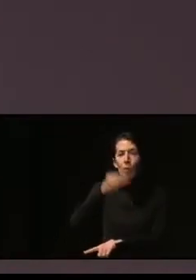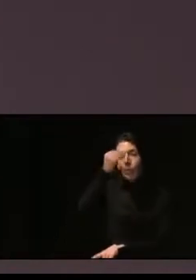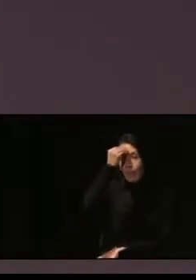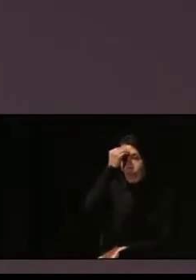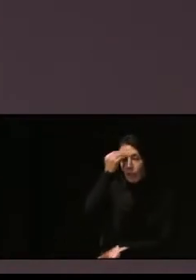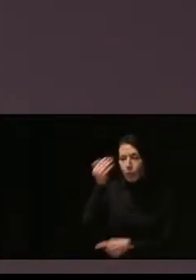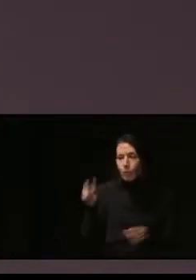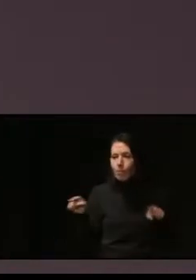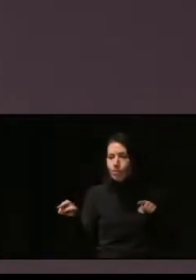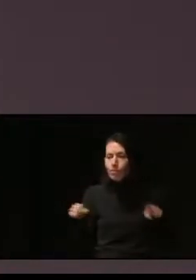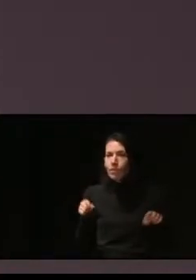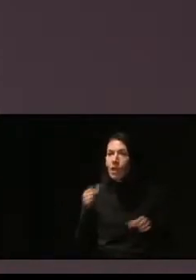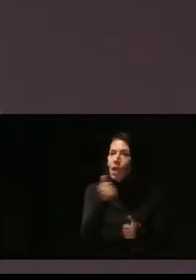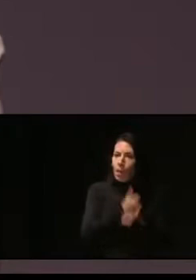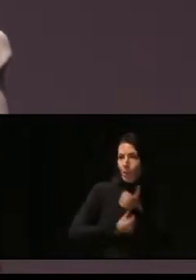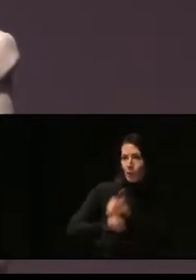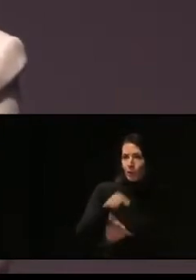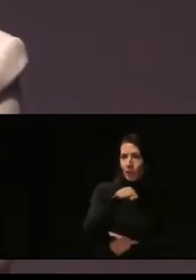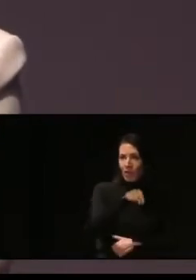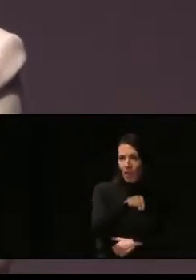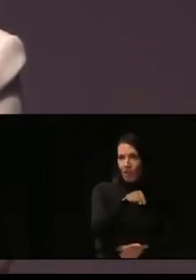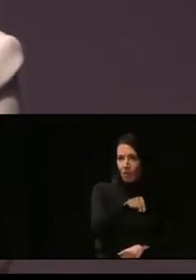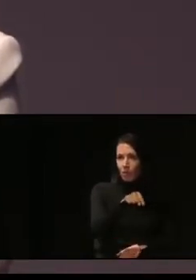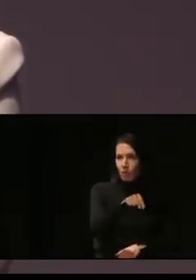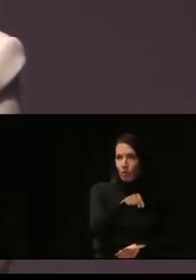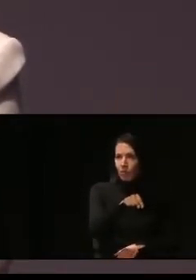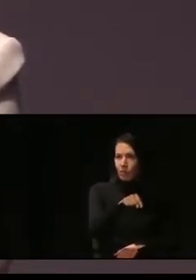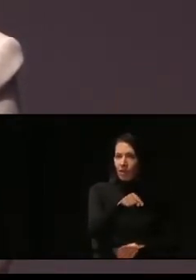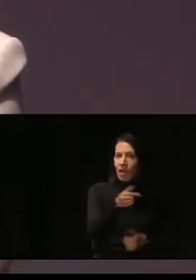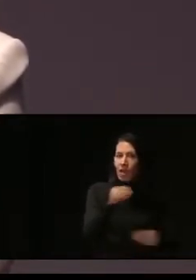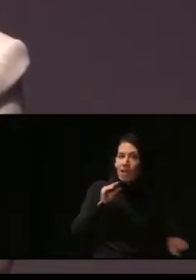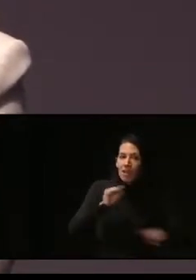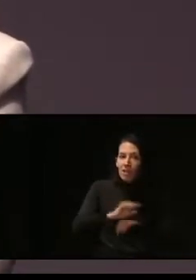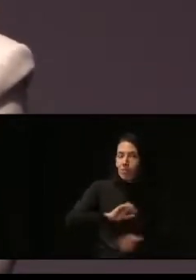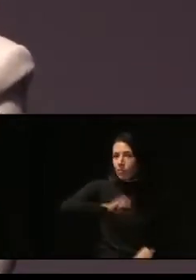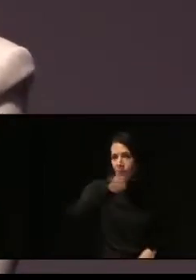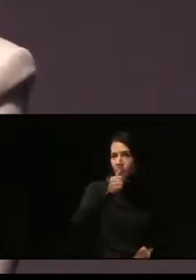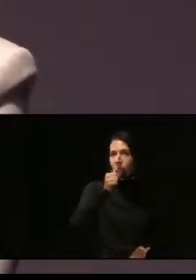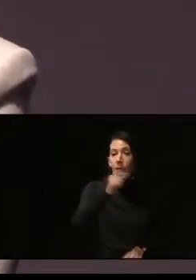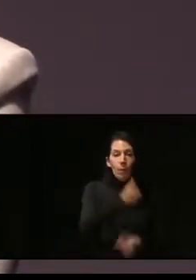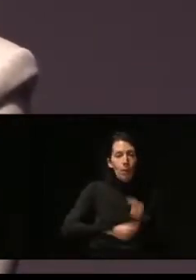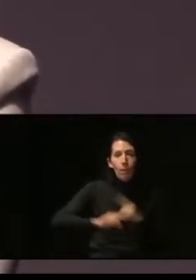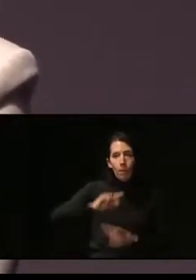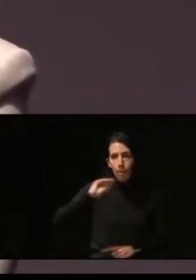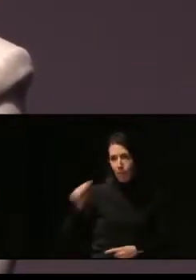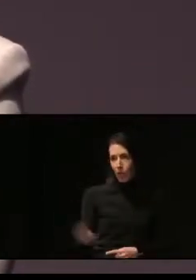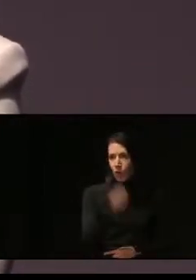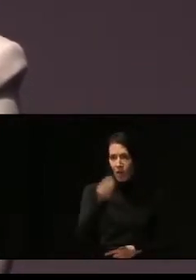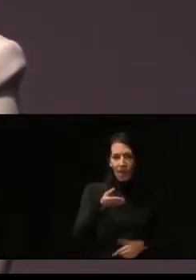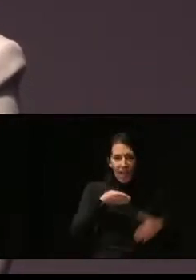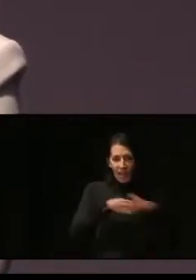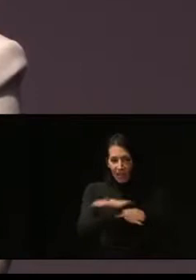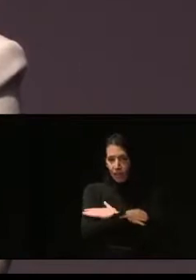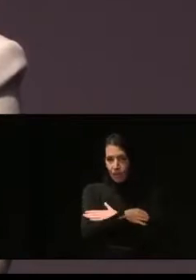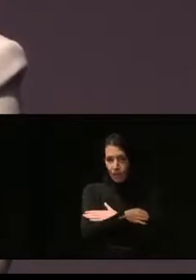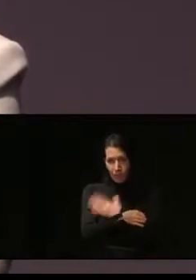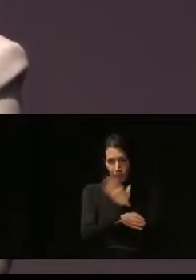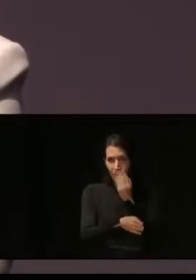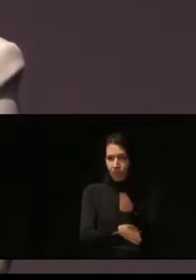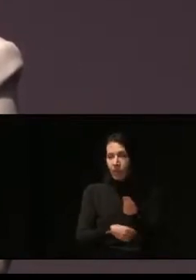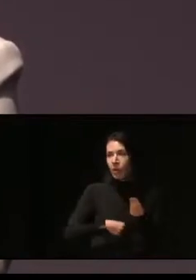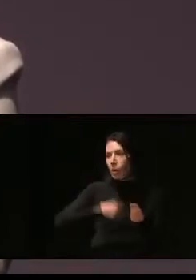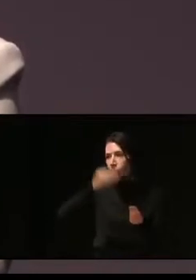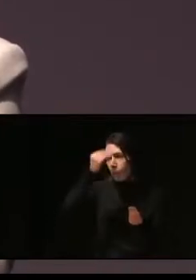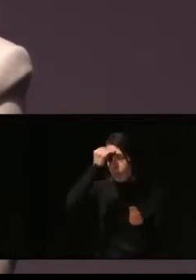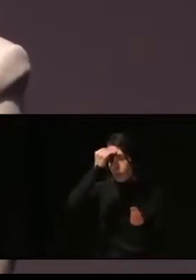prioritario dar esa ayuda primero a mejorar la accesibilidad. No nos